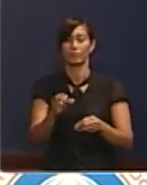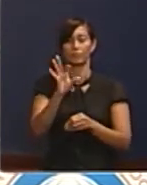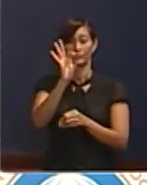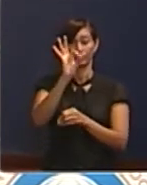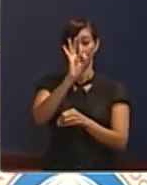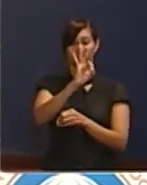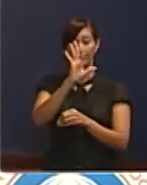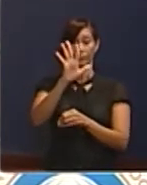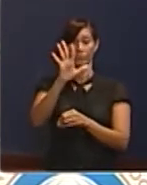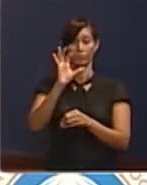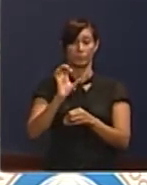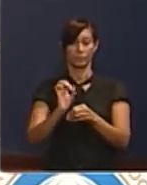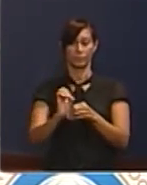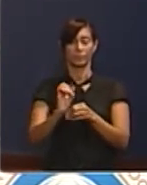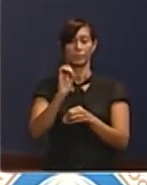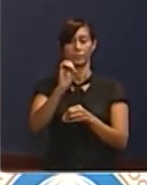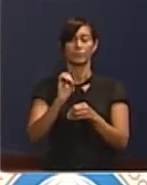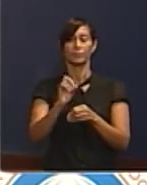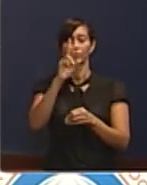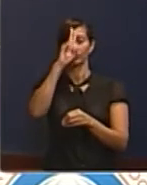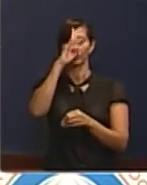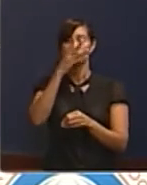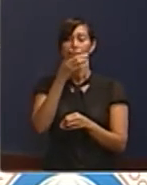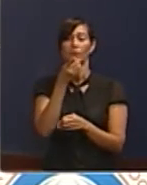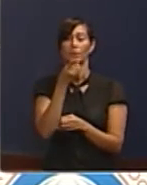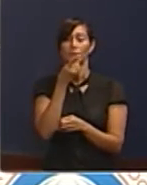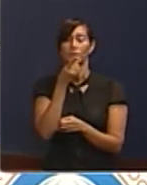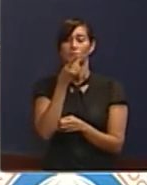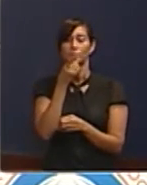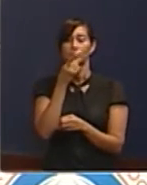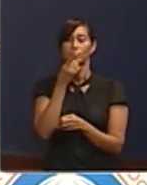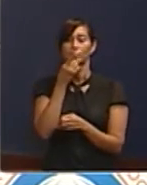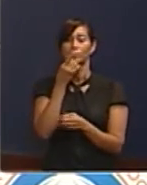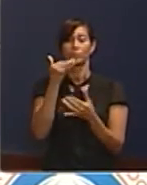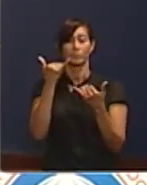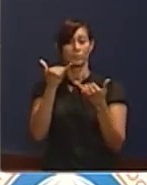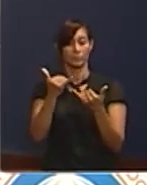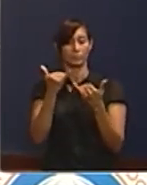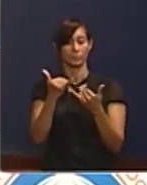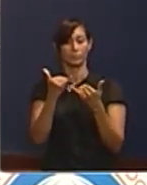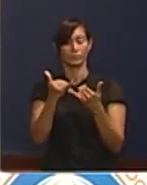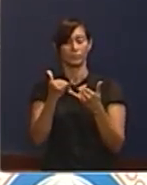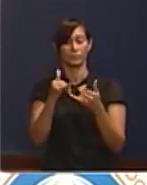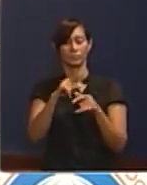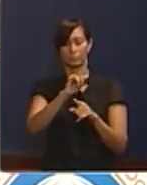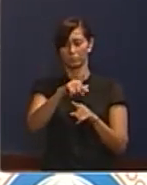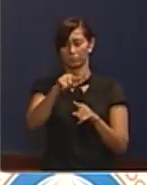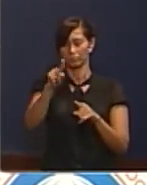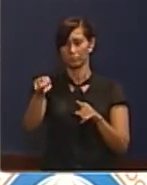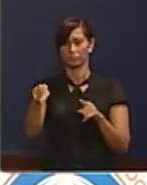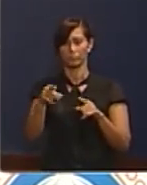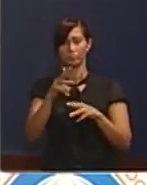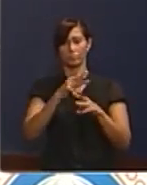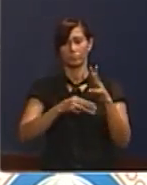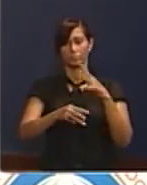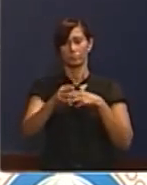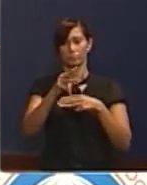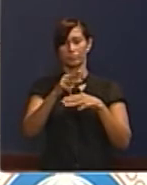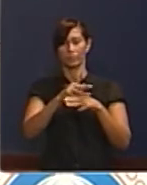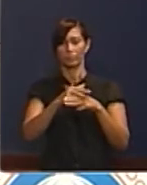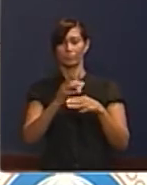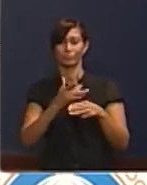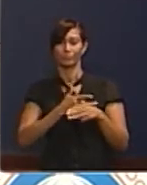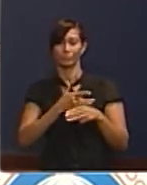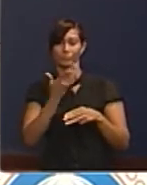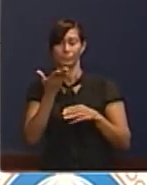% de República Dominicana. Hay una demanda insatisfecha en los mercados mundiales, una demanda insatisfecha